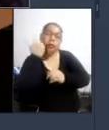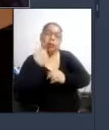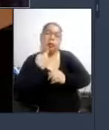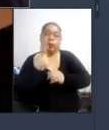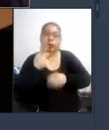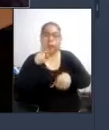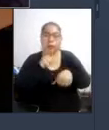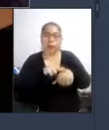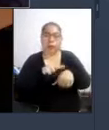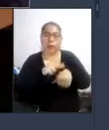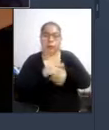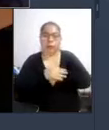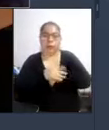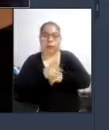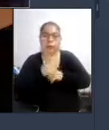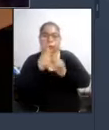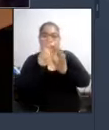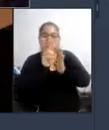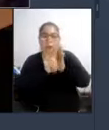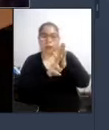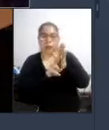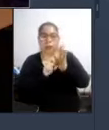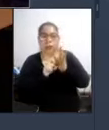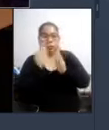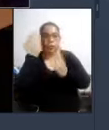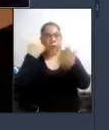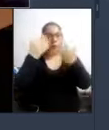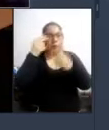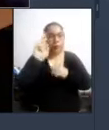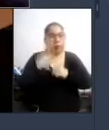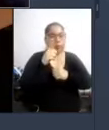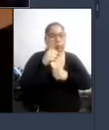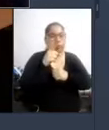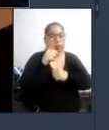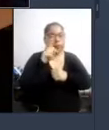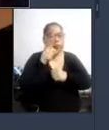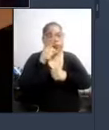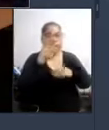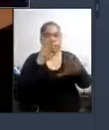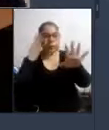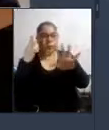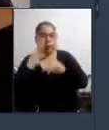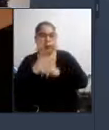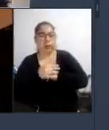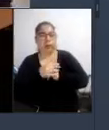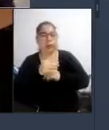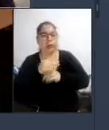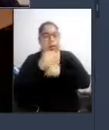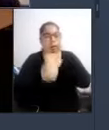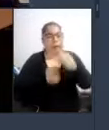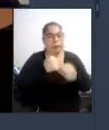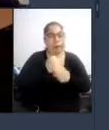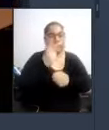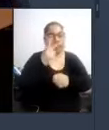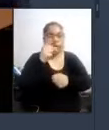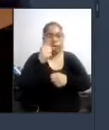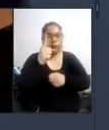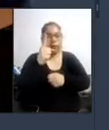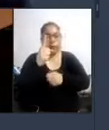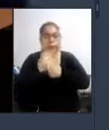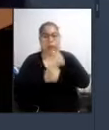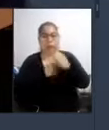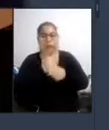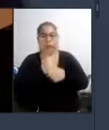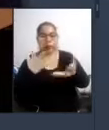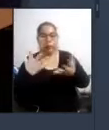con unos valores que se dieron en el año 1999 han pasado 21 años y no